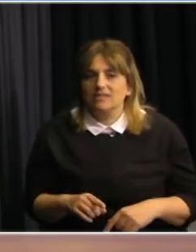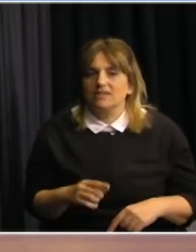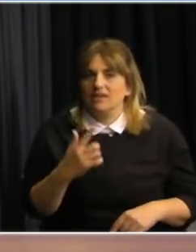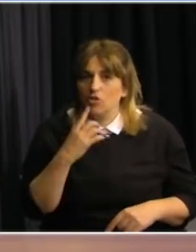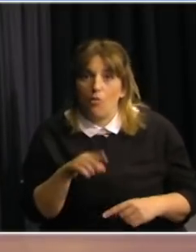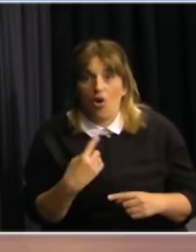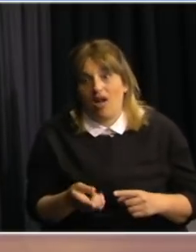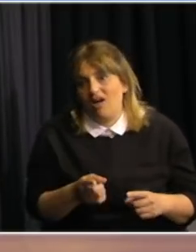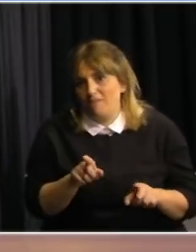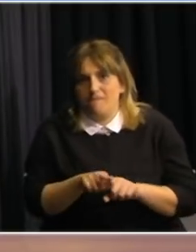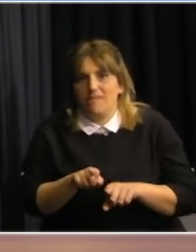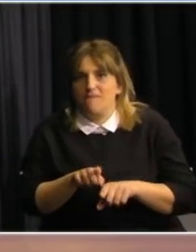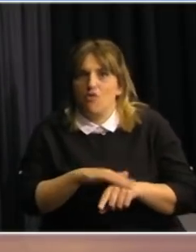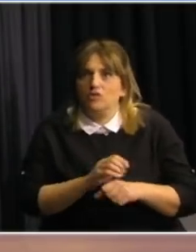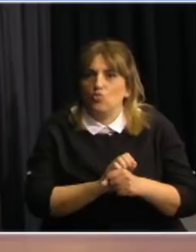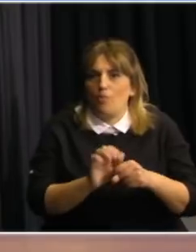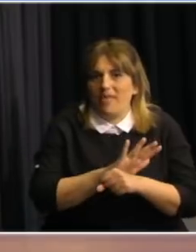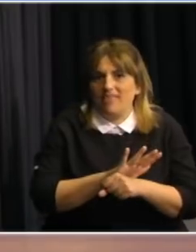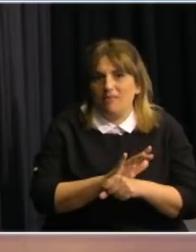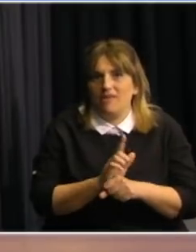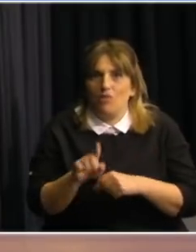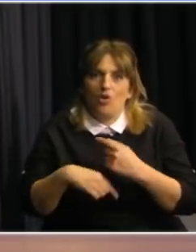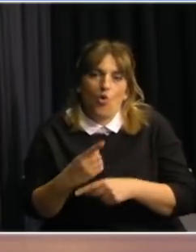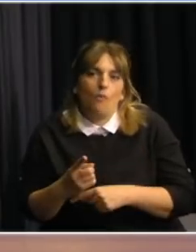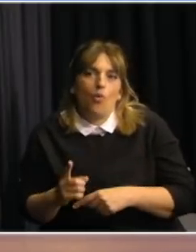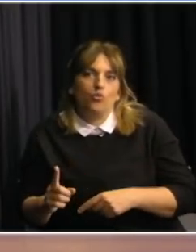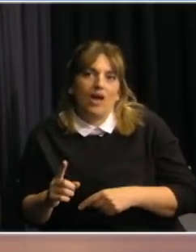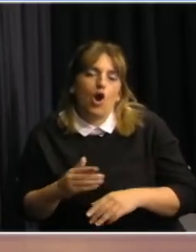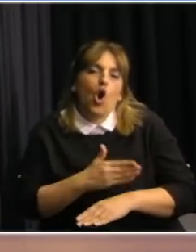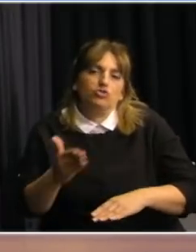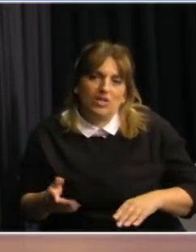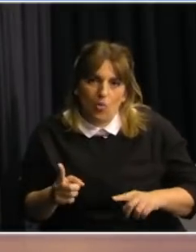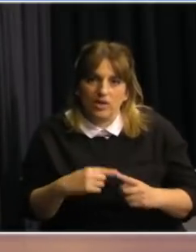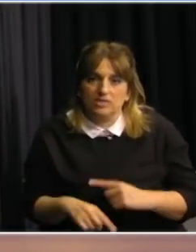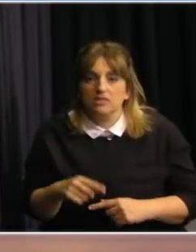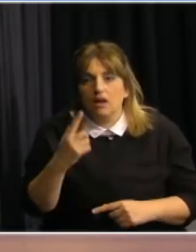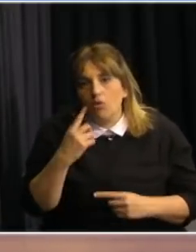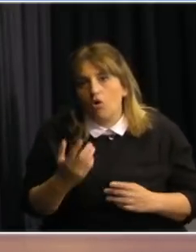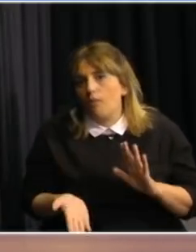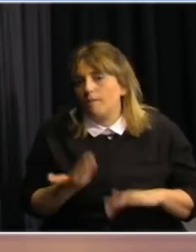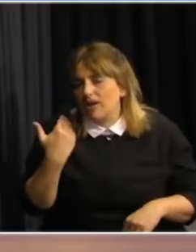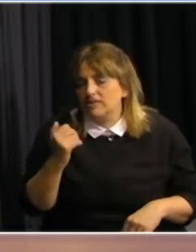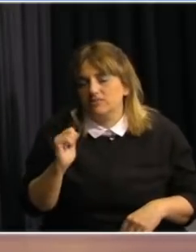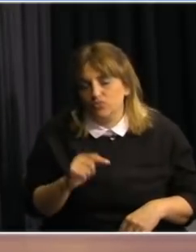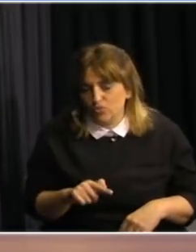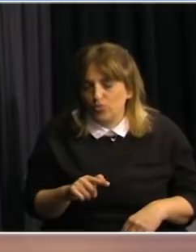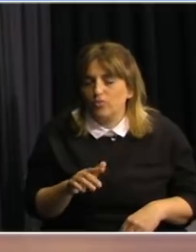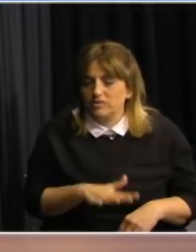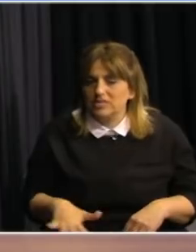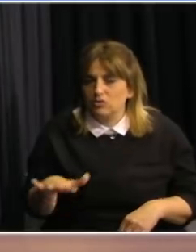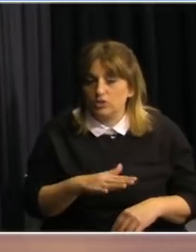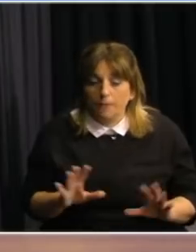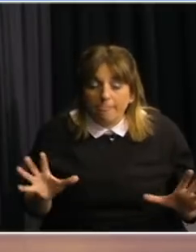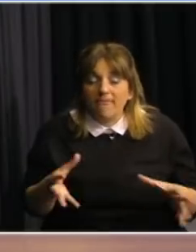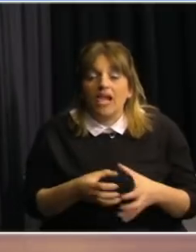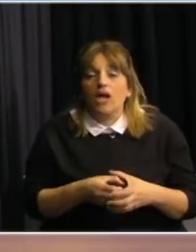pandémico que es muy muy malo y que por eso estamos reforzando esas reflexiones y realmente desde el